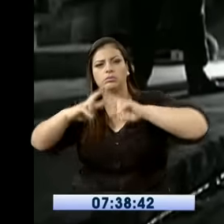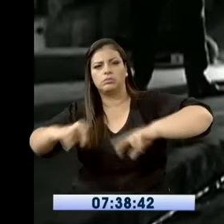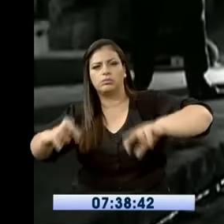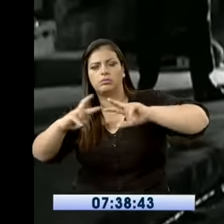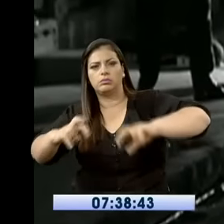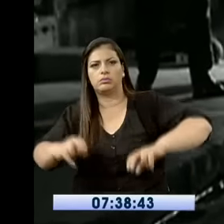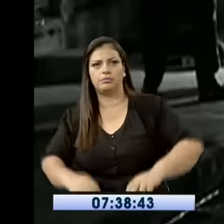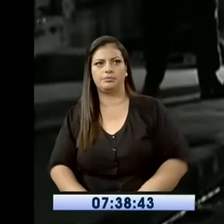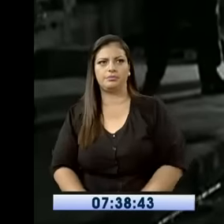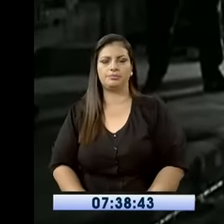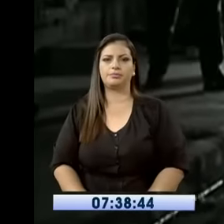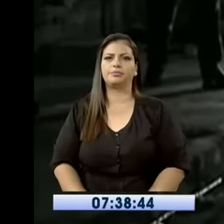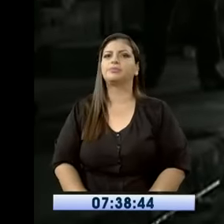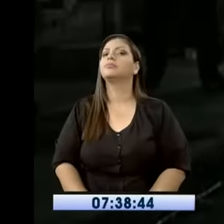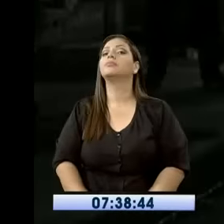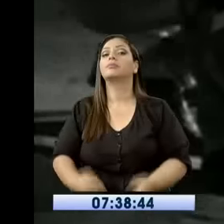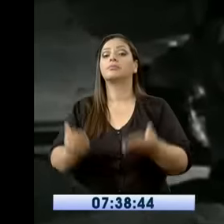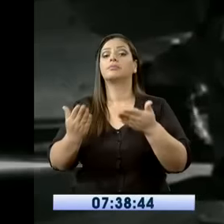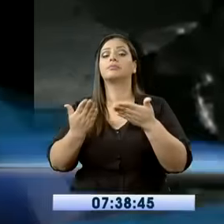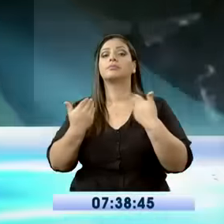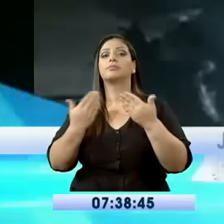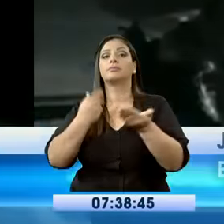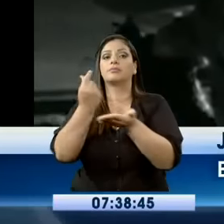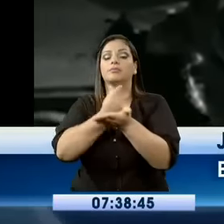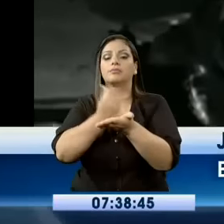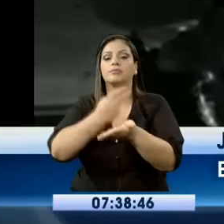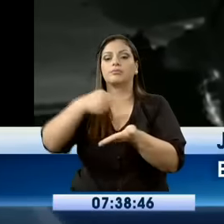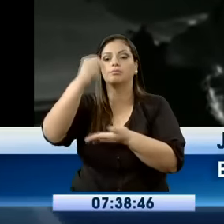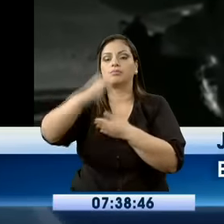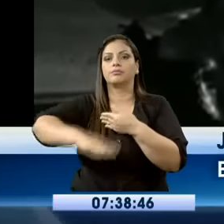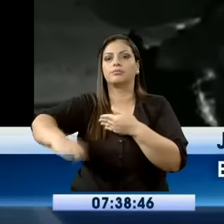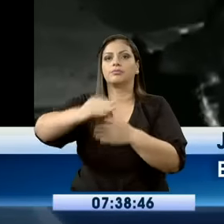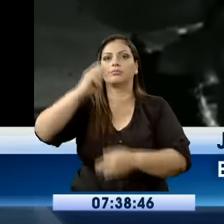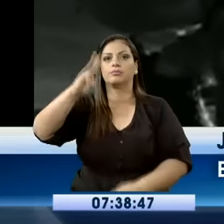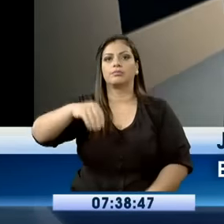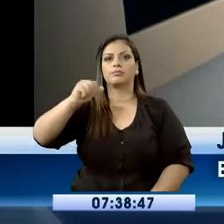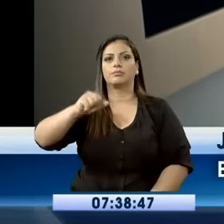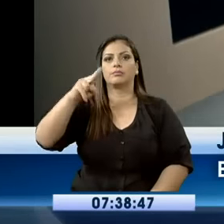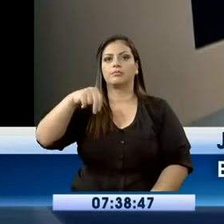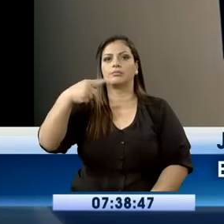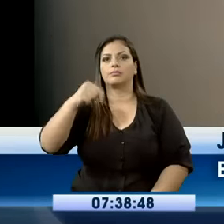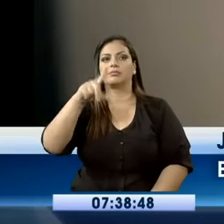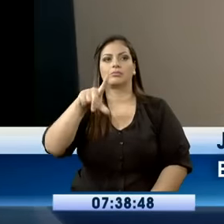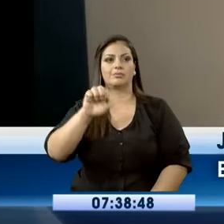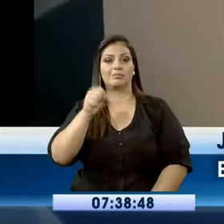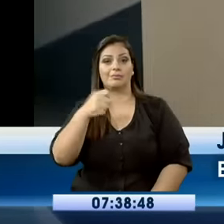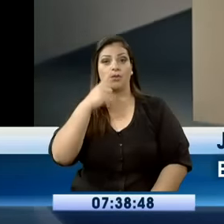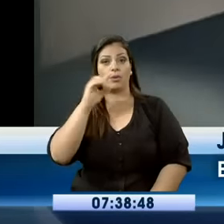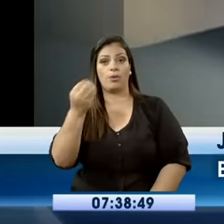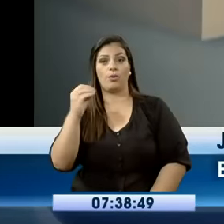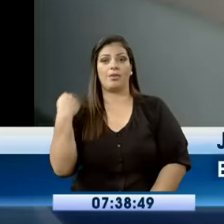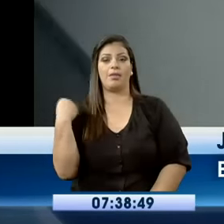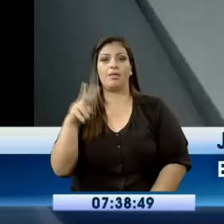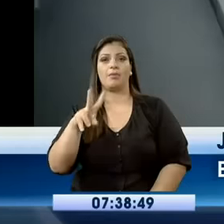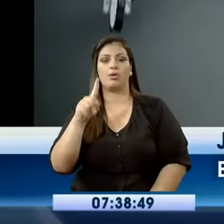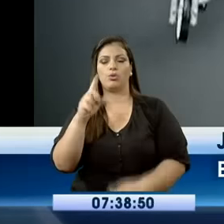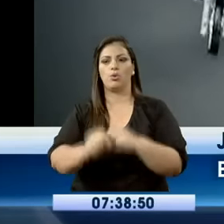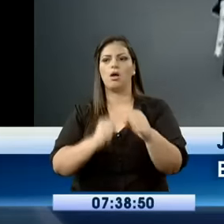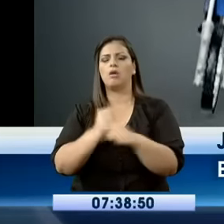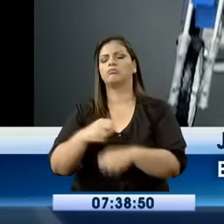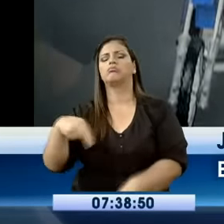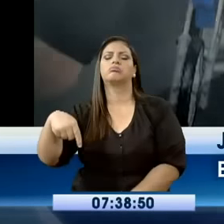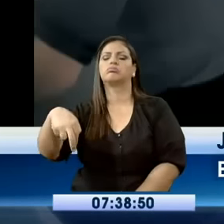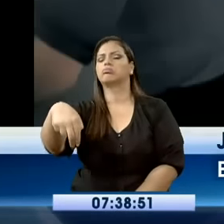Caminaba por la cooperativa Los Mangles en el sector del Guasmo Norte, cuando el joven de 21 años, según versión de los testigos, fue interceptado por una